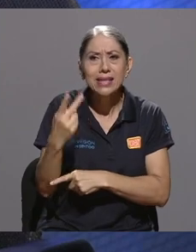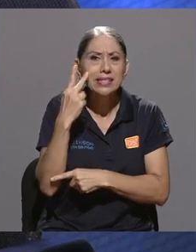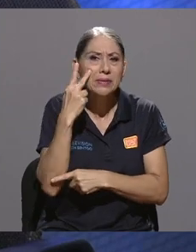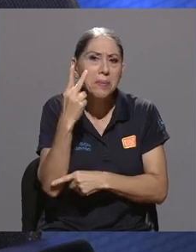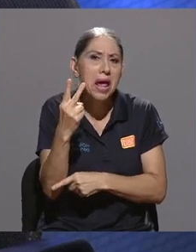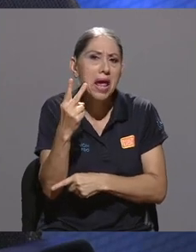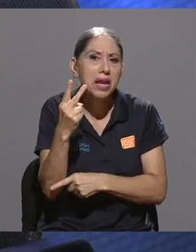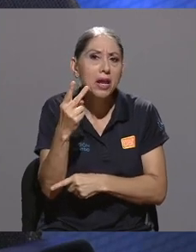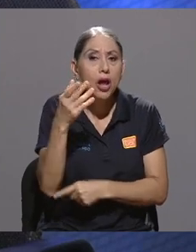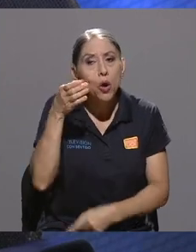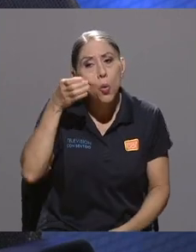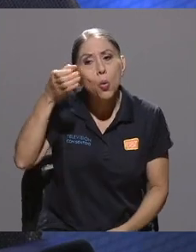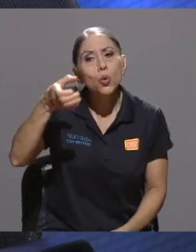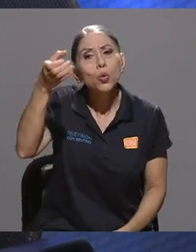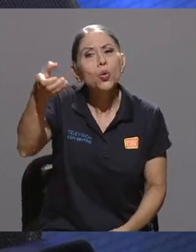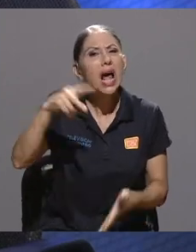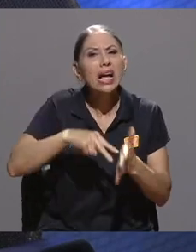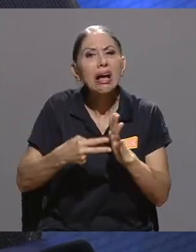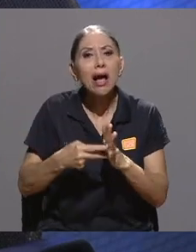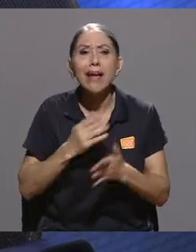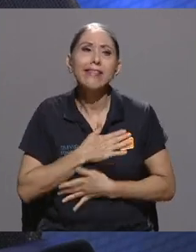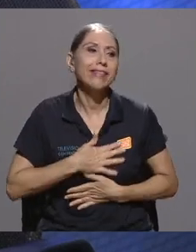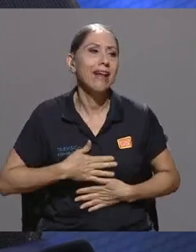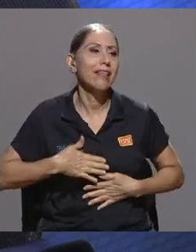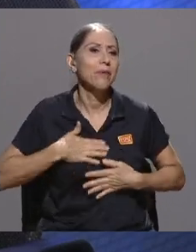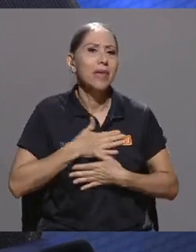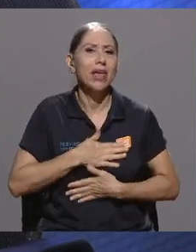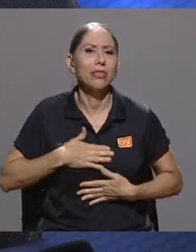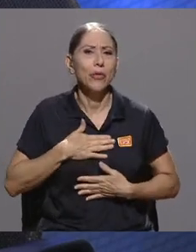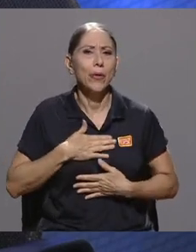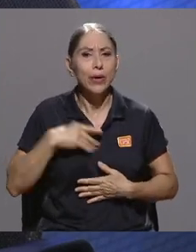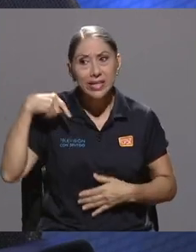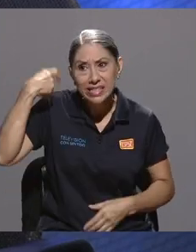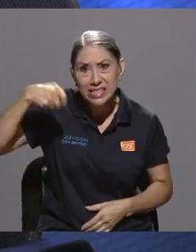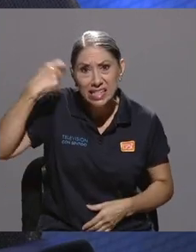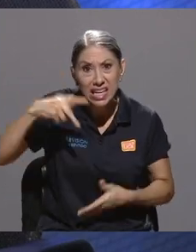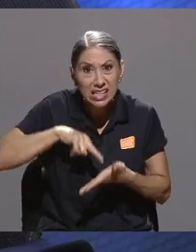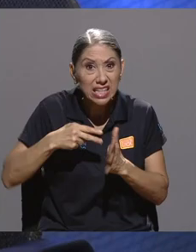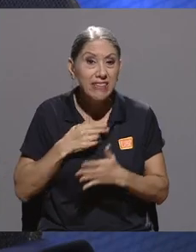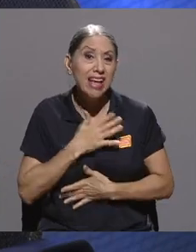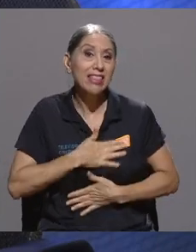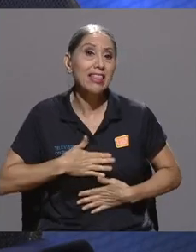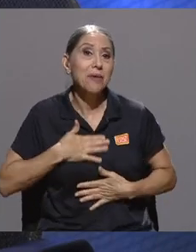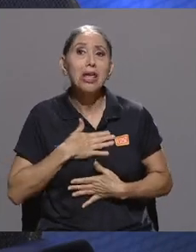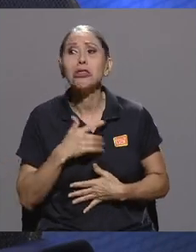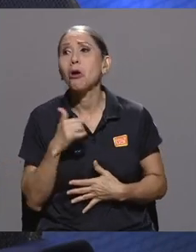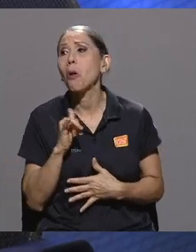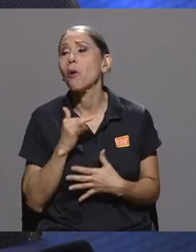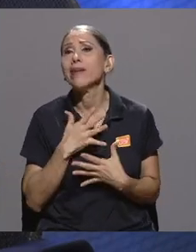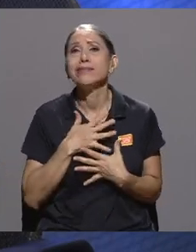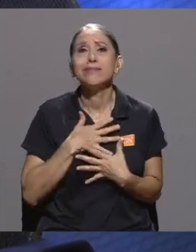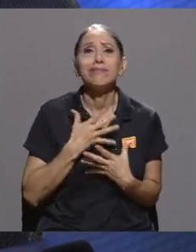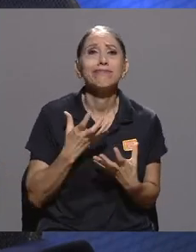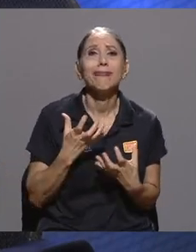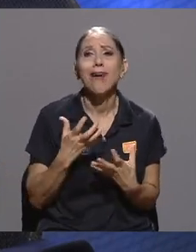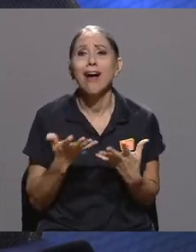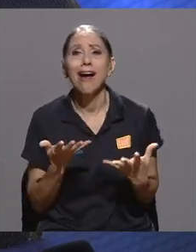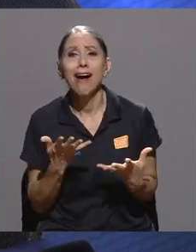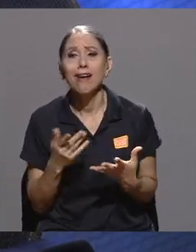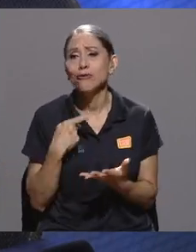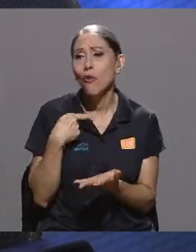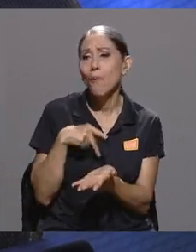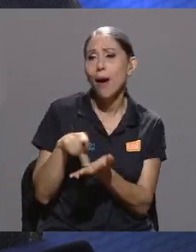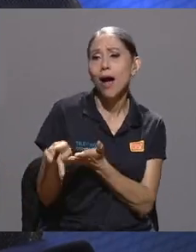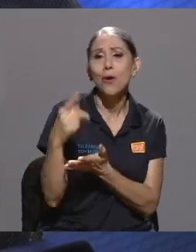como entretenimiento, ¿no? Todo el cine como un entretenimiento. Como un capricho. Como un capricho, como algo que vas a